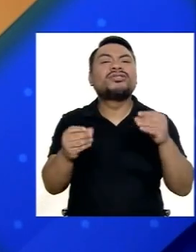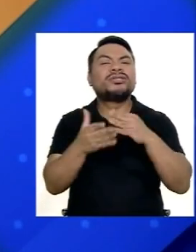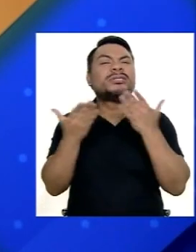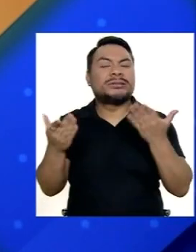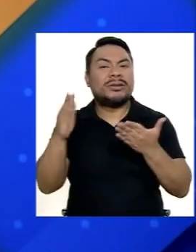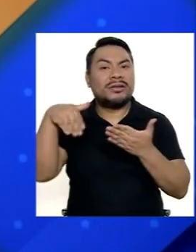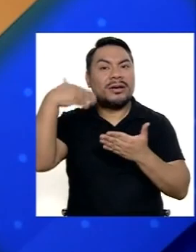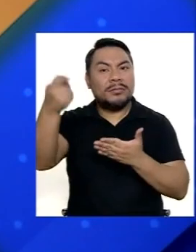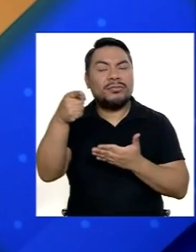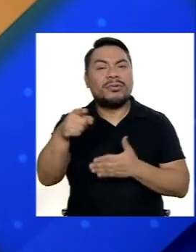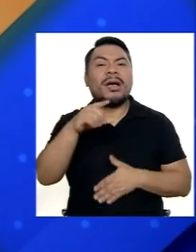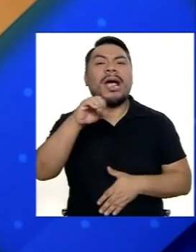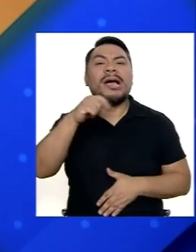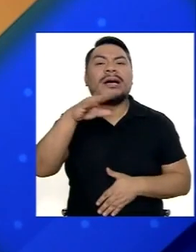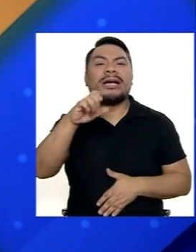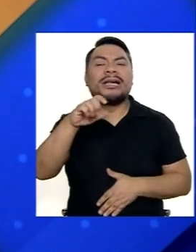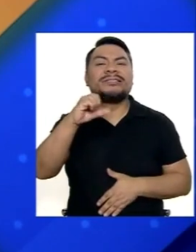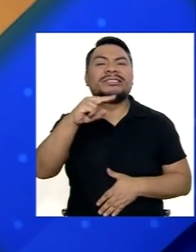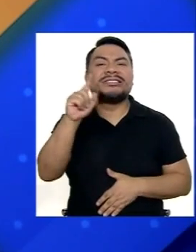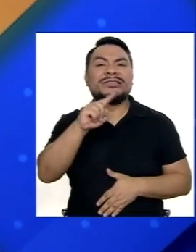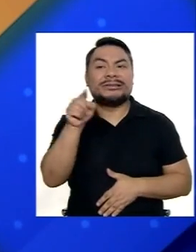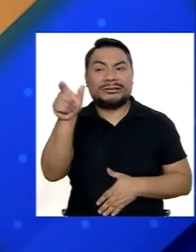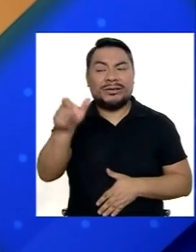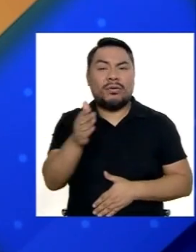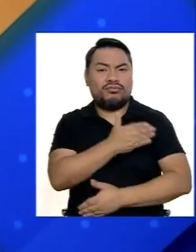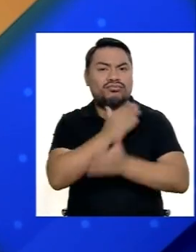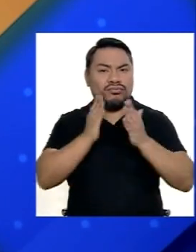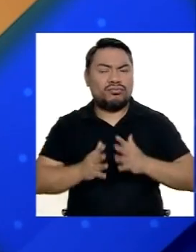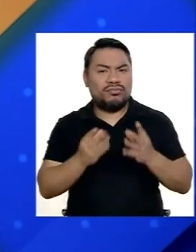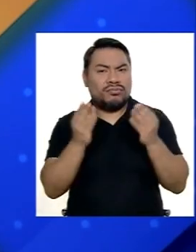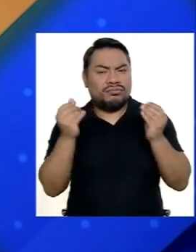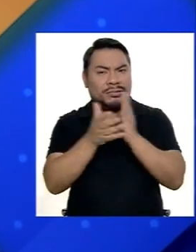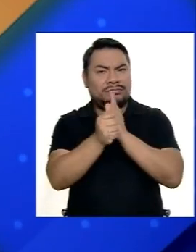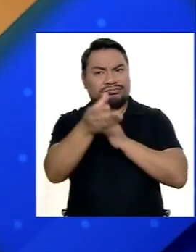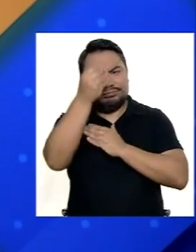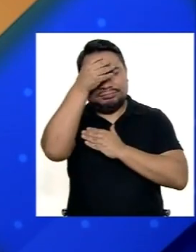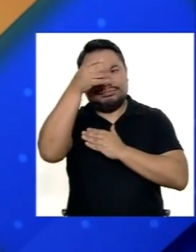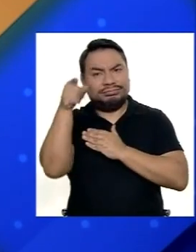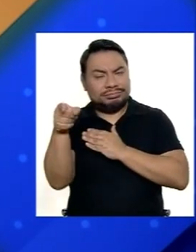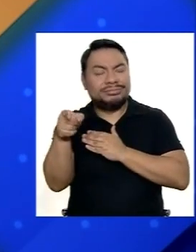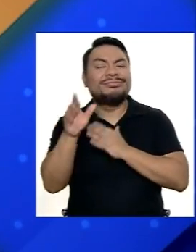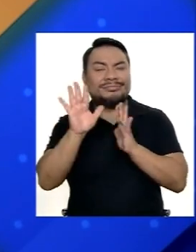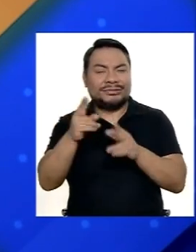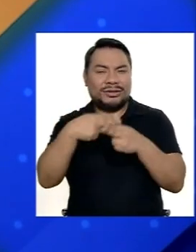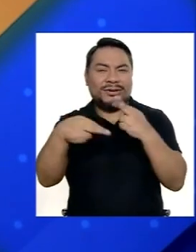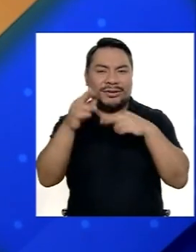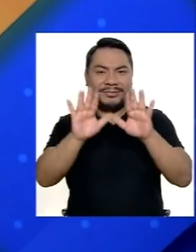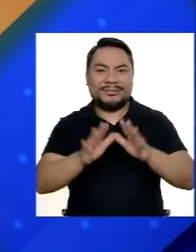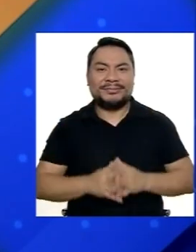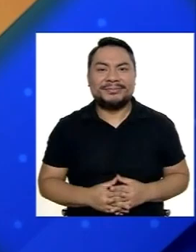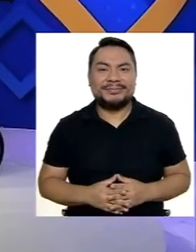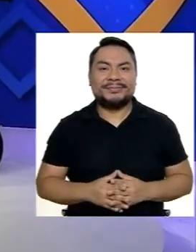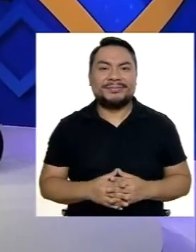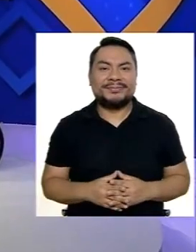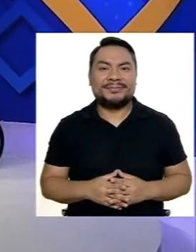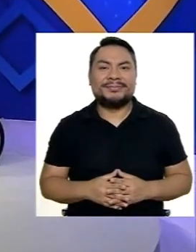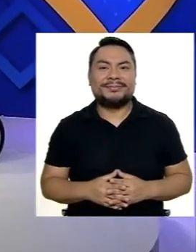De Ángel Sánchez Un destacado músico Con muchas habilidades Así que Ya volvemos